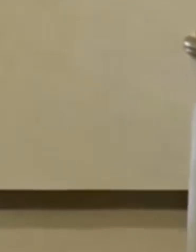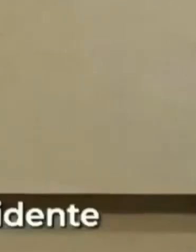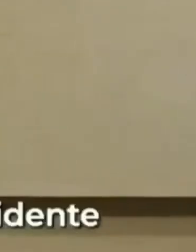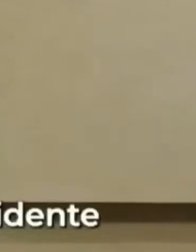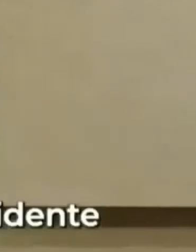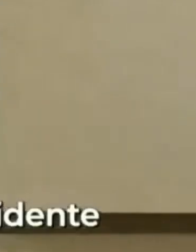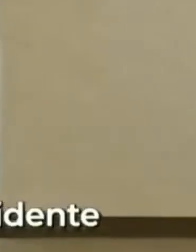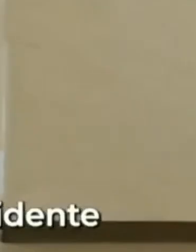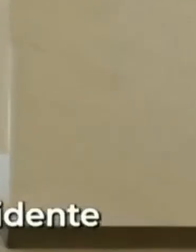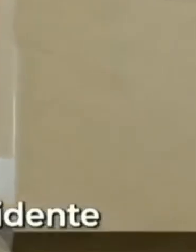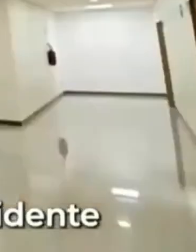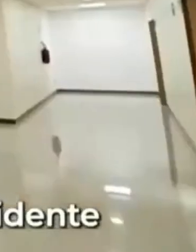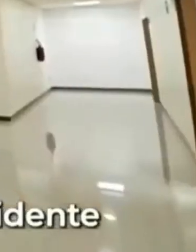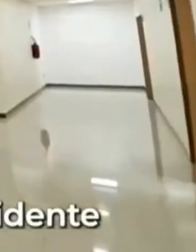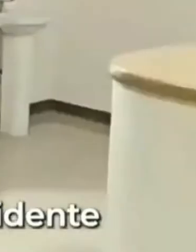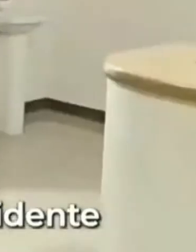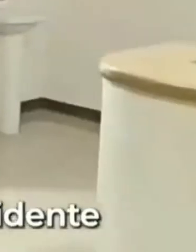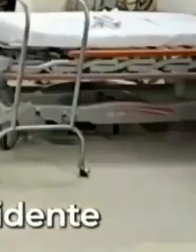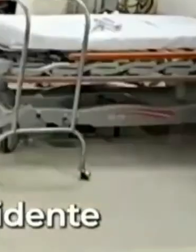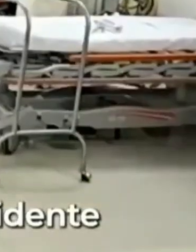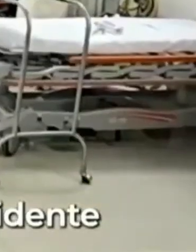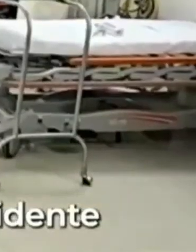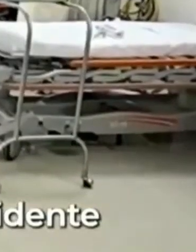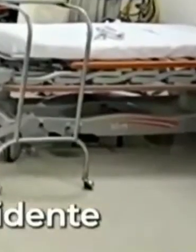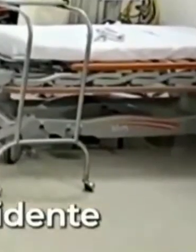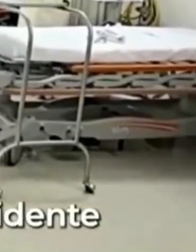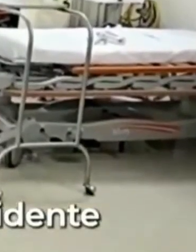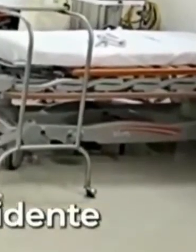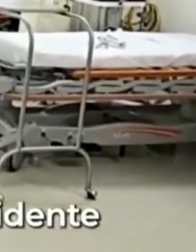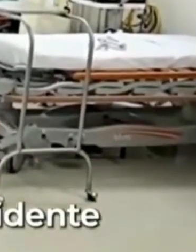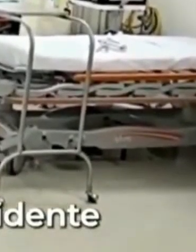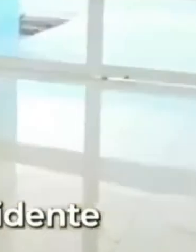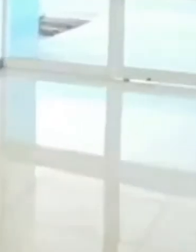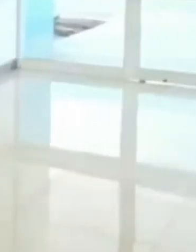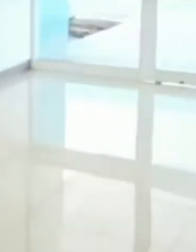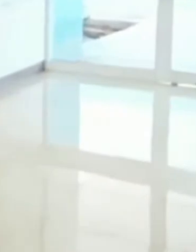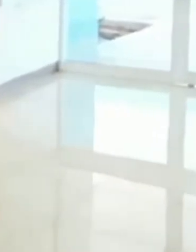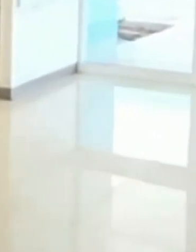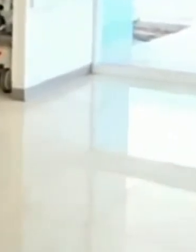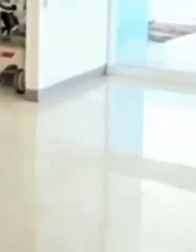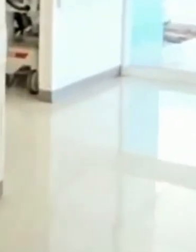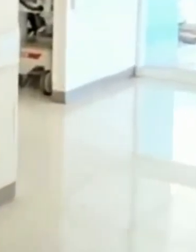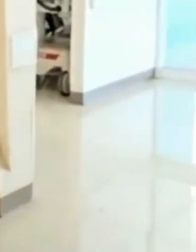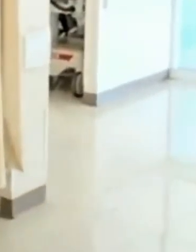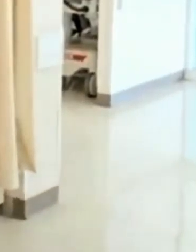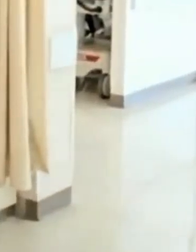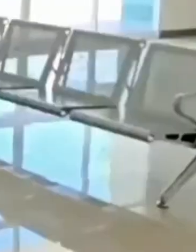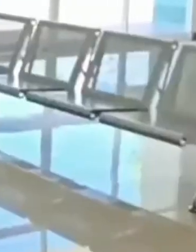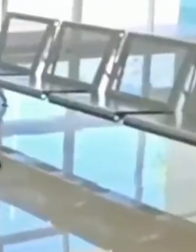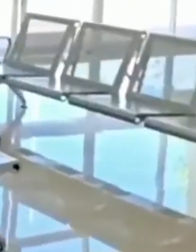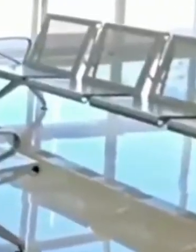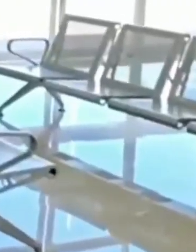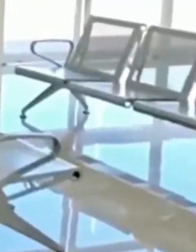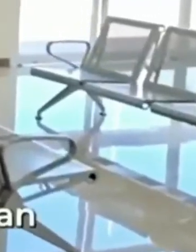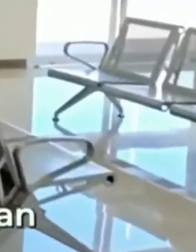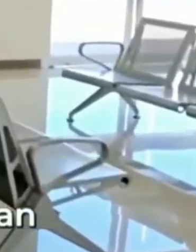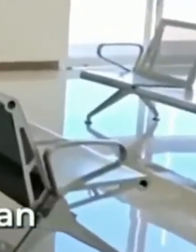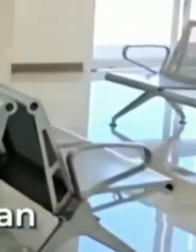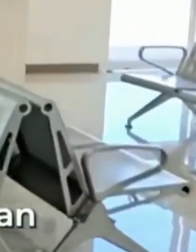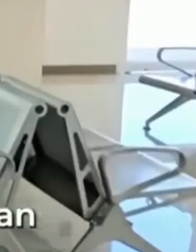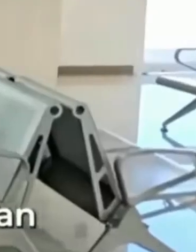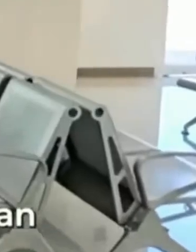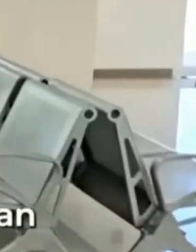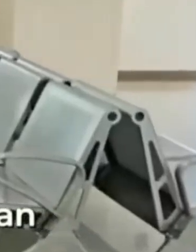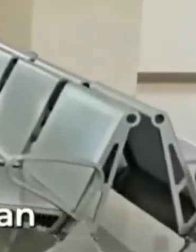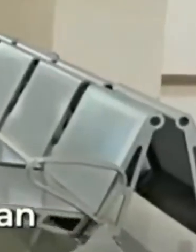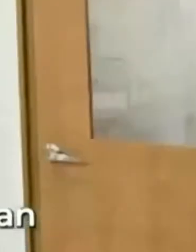cumpliendo así una promesa del presidente Andrés Manuel López Obrador, brindar servicios de salud gratuitos y universales a todas las